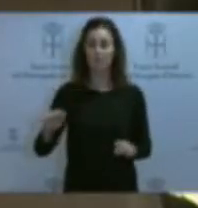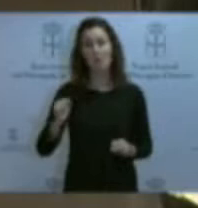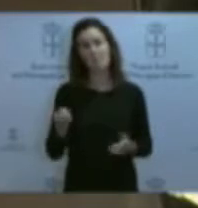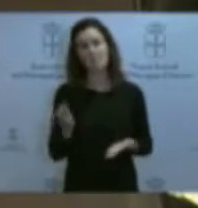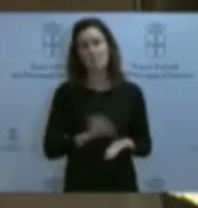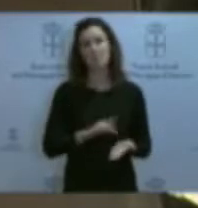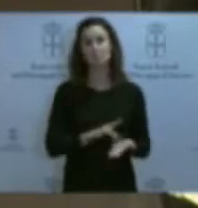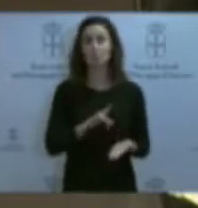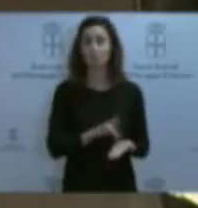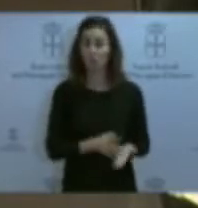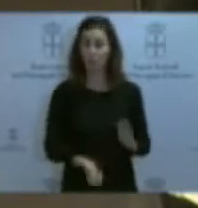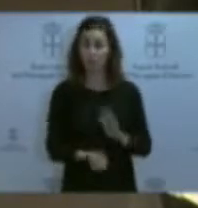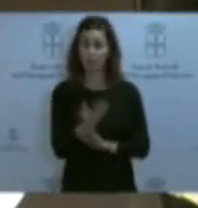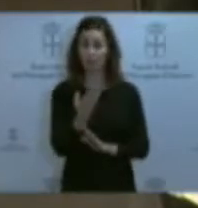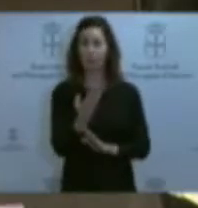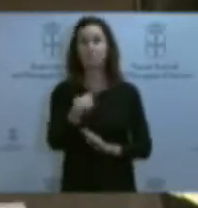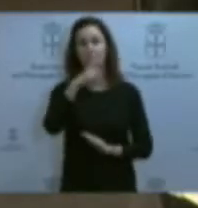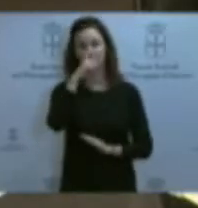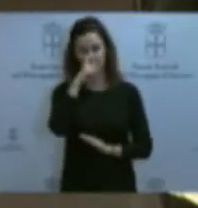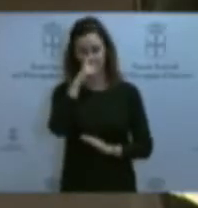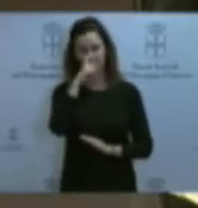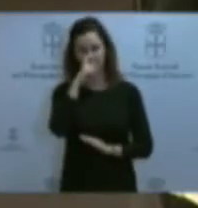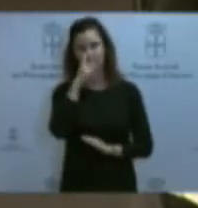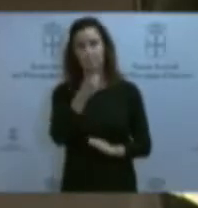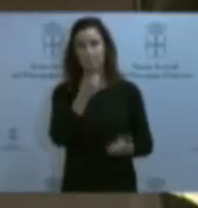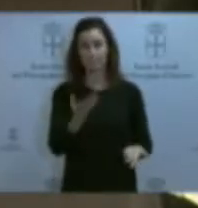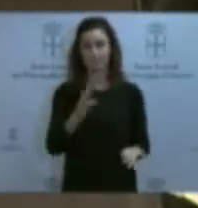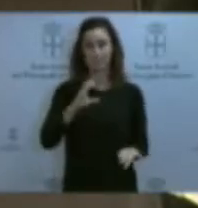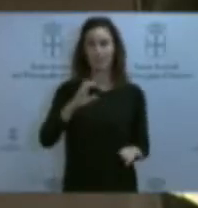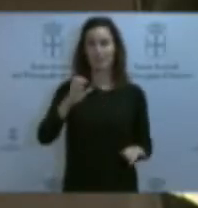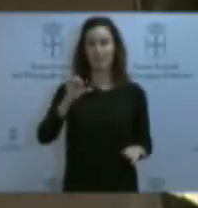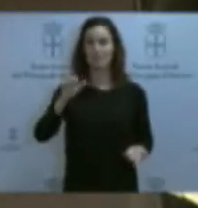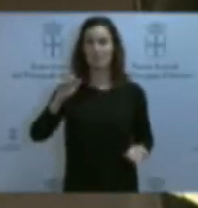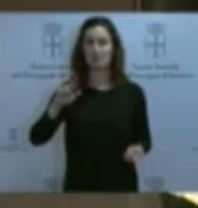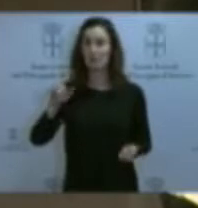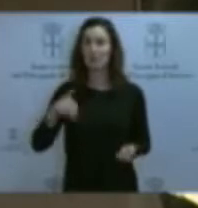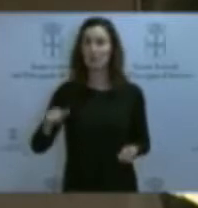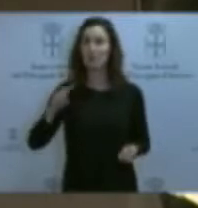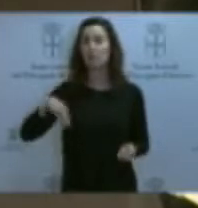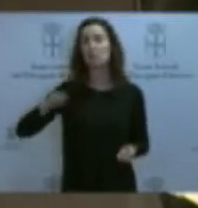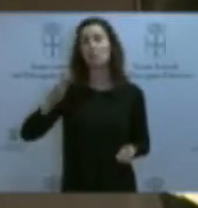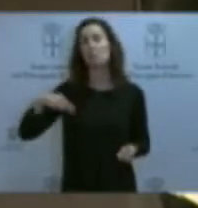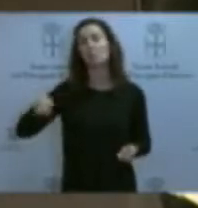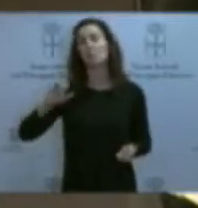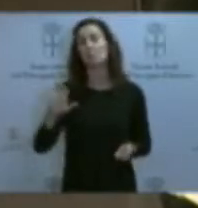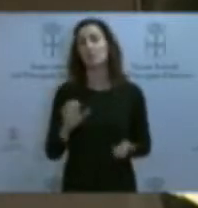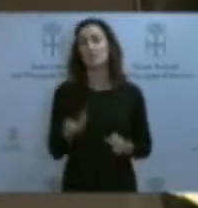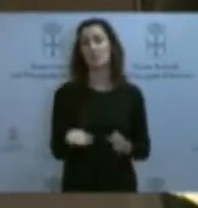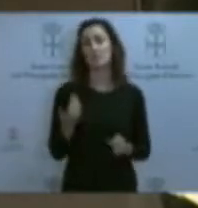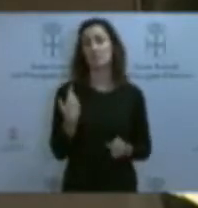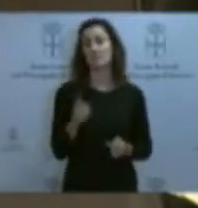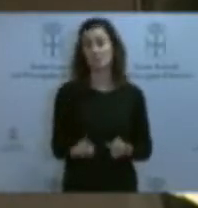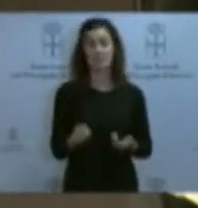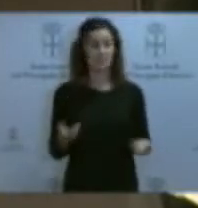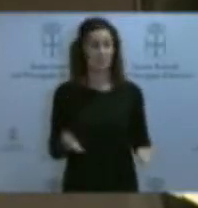cuando se produjo, nuestro grupo recordaba la baja voluntaria de César Rodríguez Núñez, jefe de operaciones, el 31 de julio, tan solo un mes antes y que no había